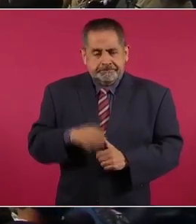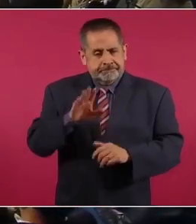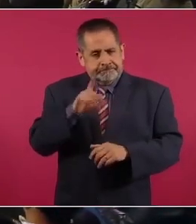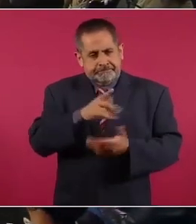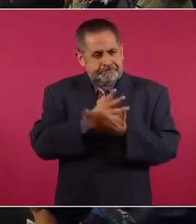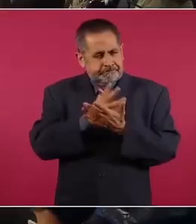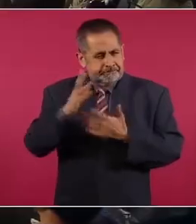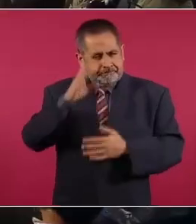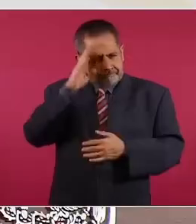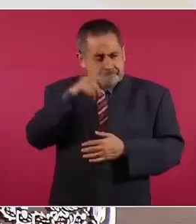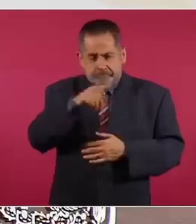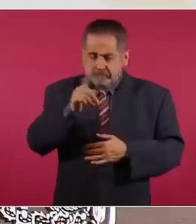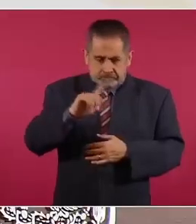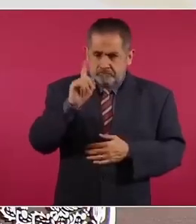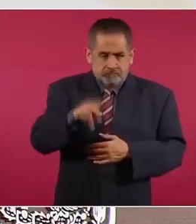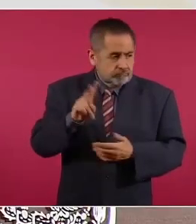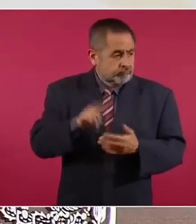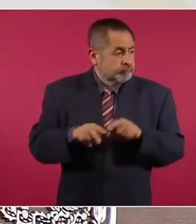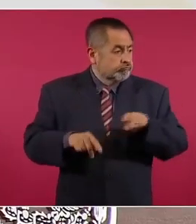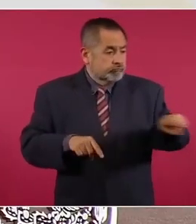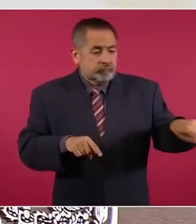exagerado lo que estoy planteando pero no